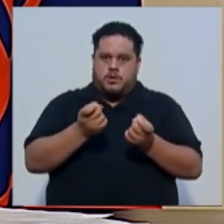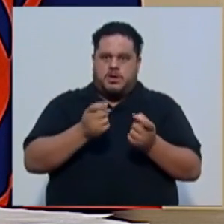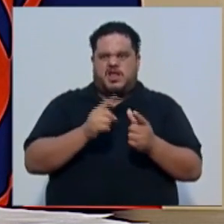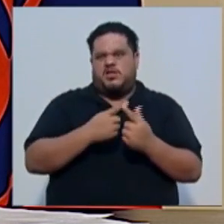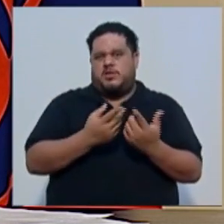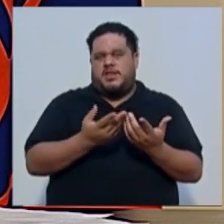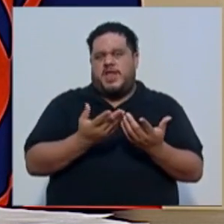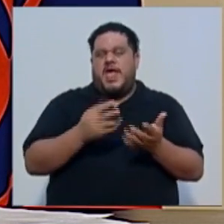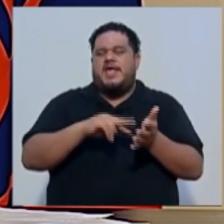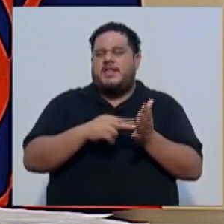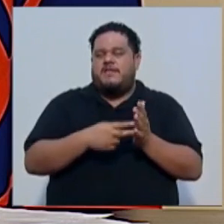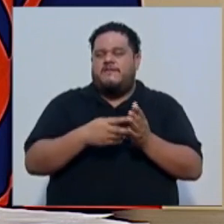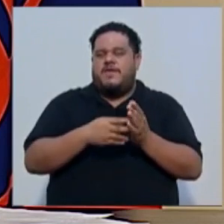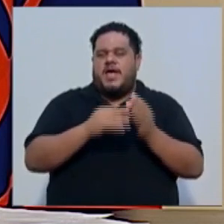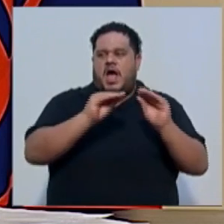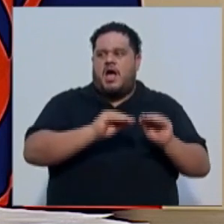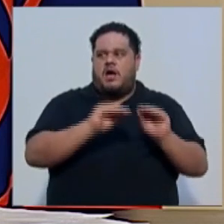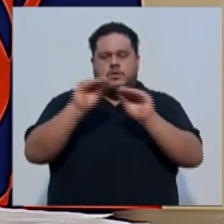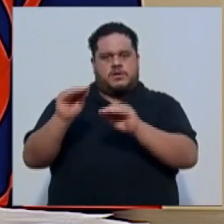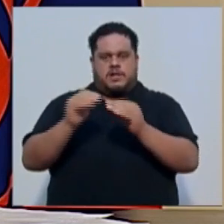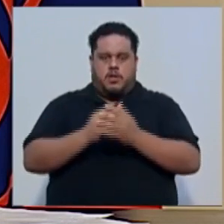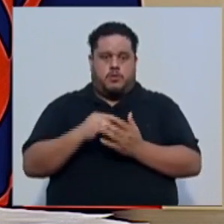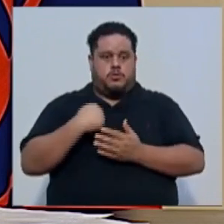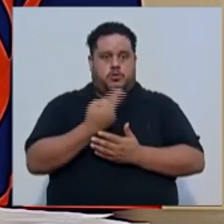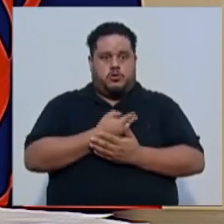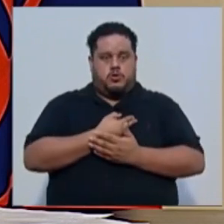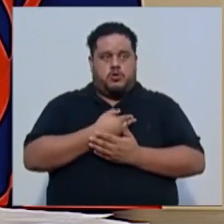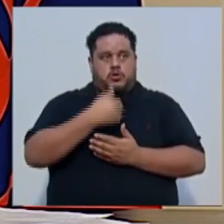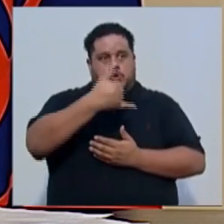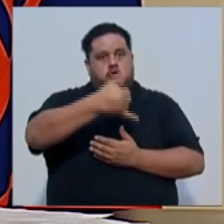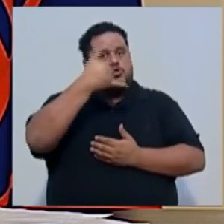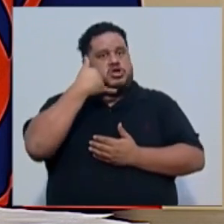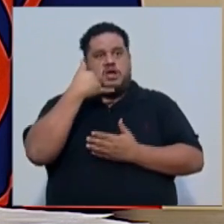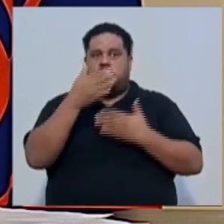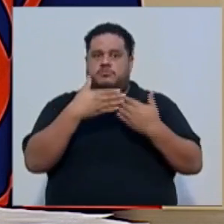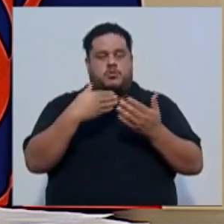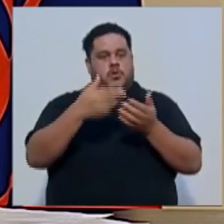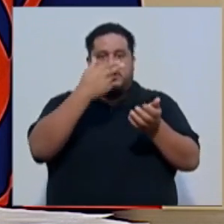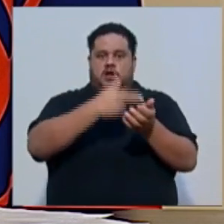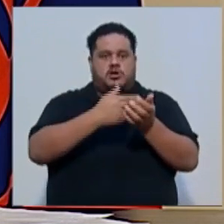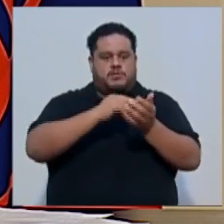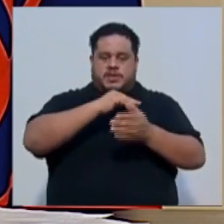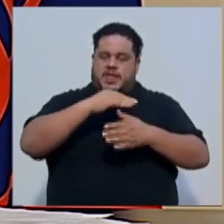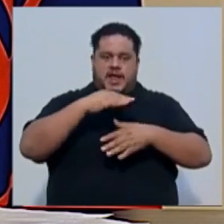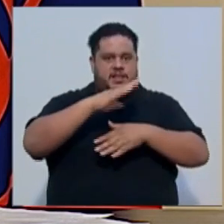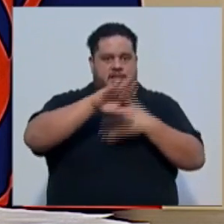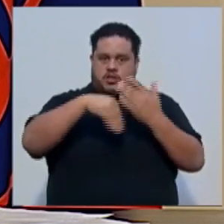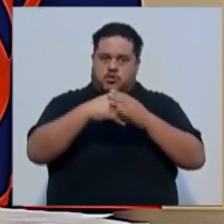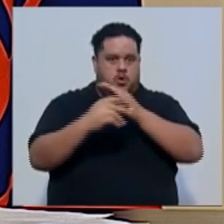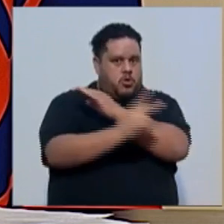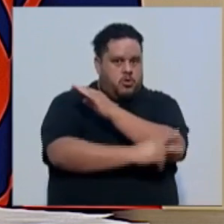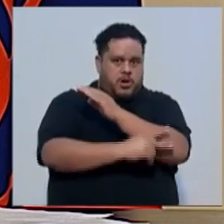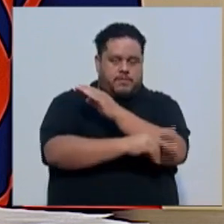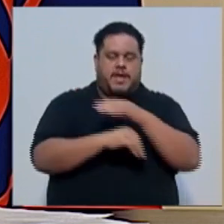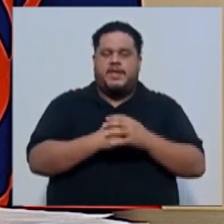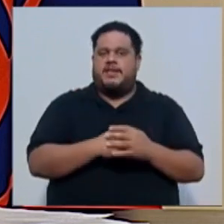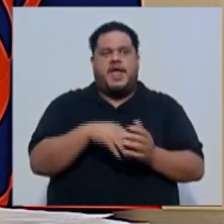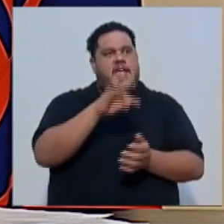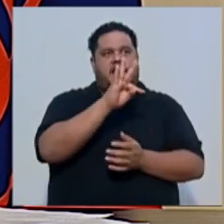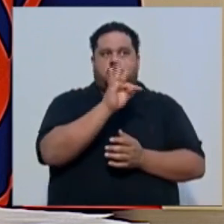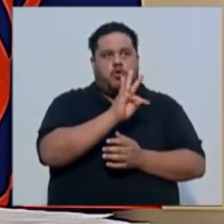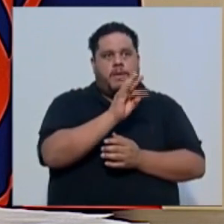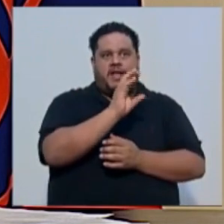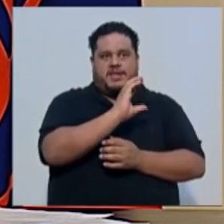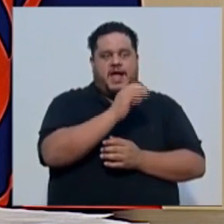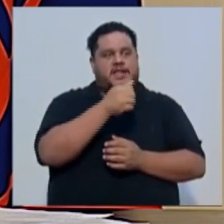¿en qué consiste un trasladado? Nosotros recibimos una llamada de cualquier hospital del país. Puede ser el hospital Tomás Casas,